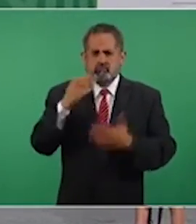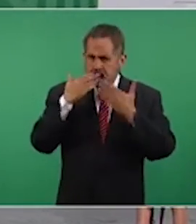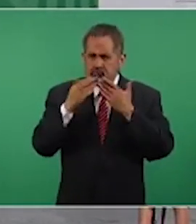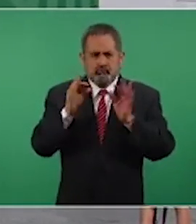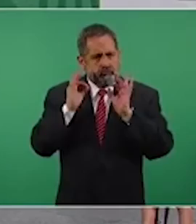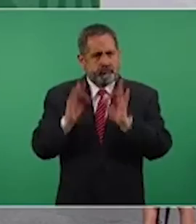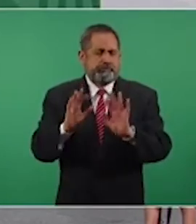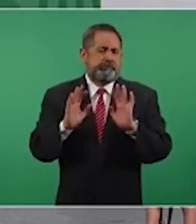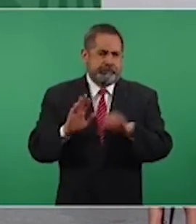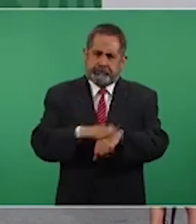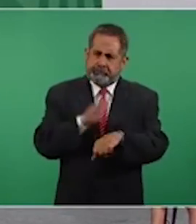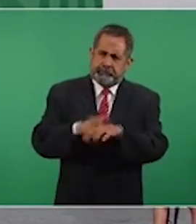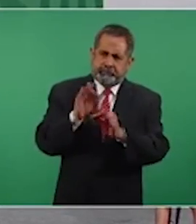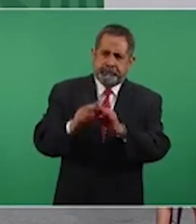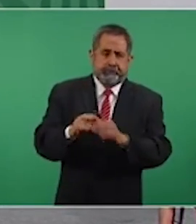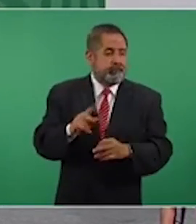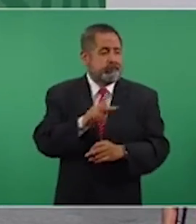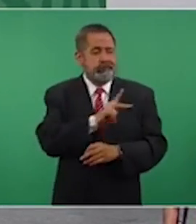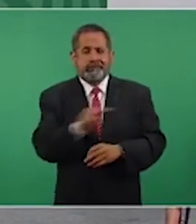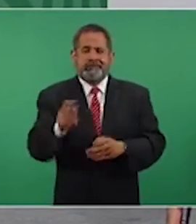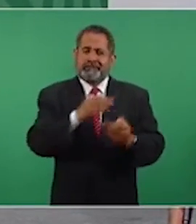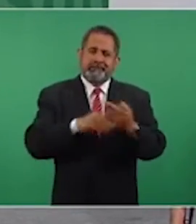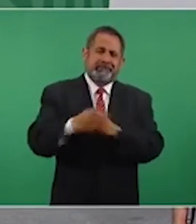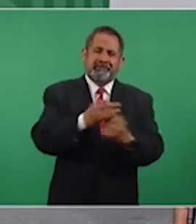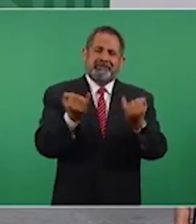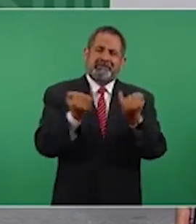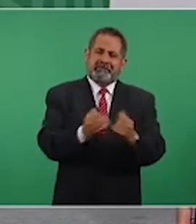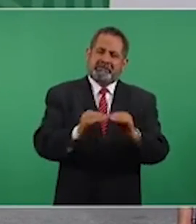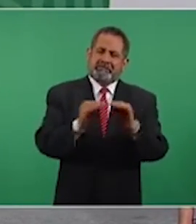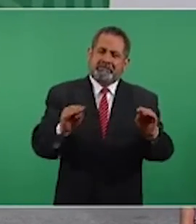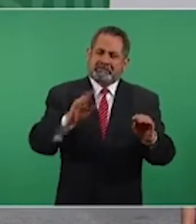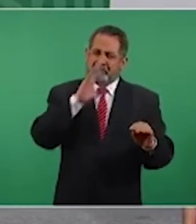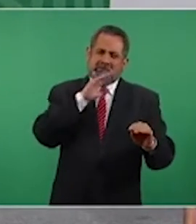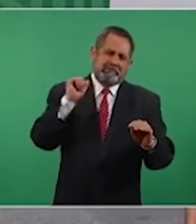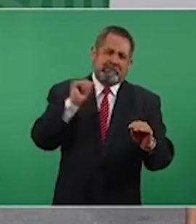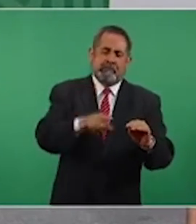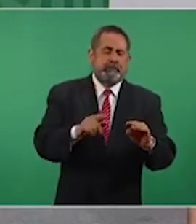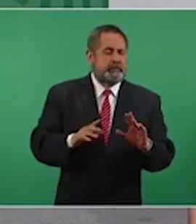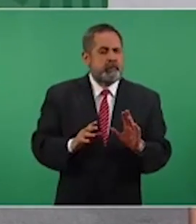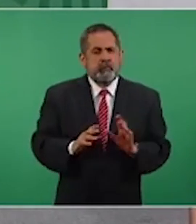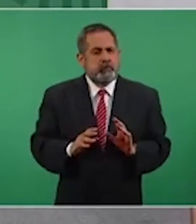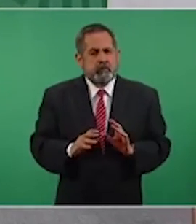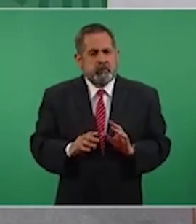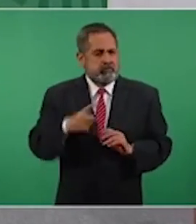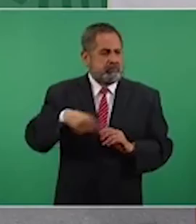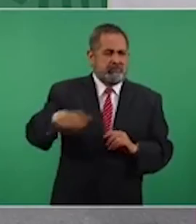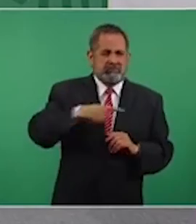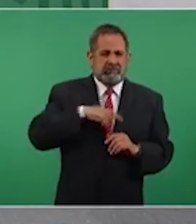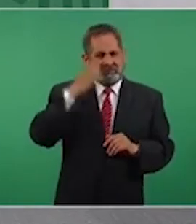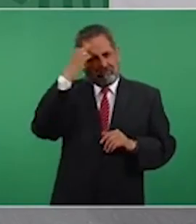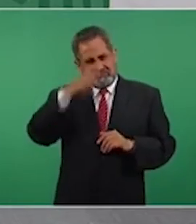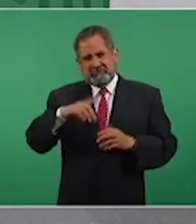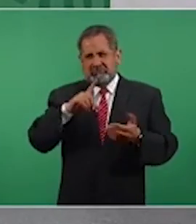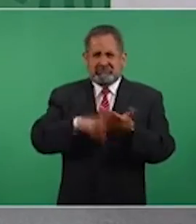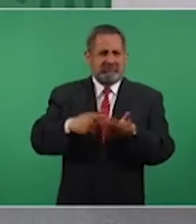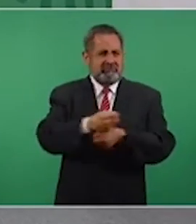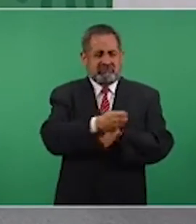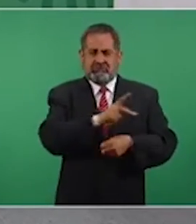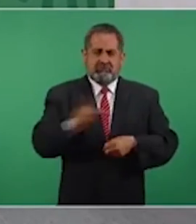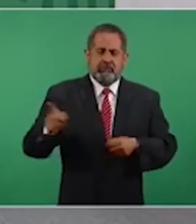no pensar que todos son violentos, torturadores,